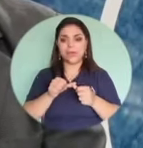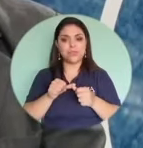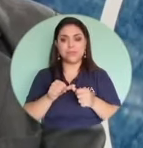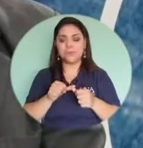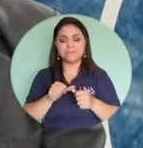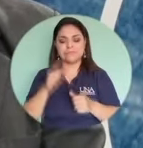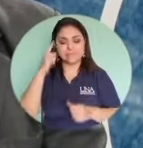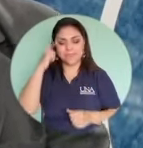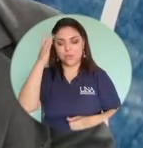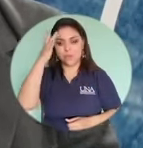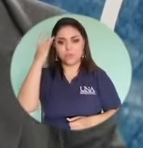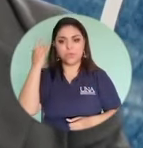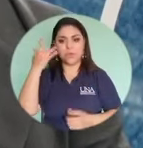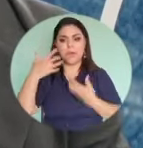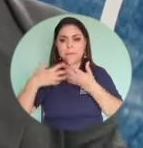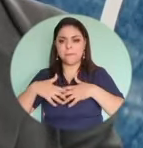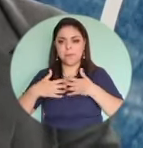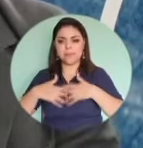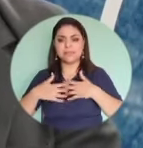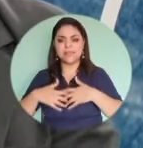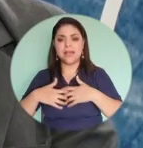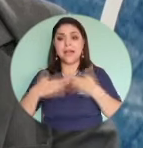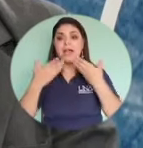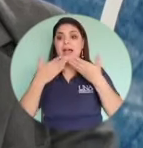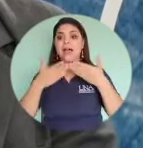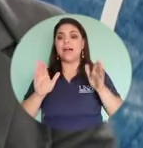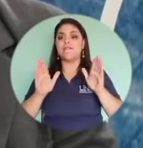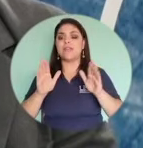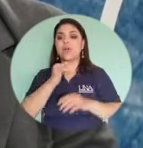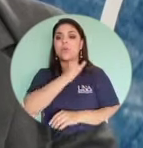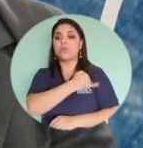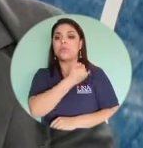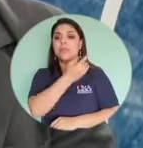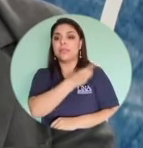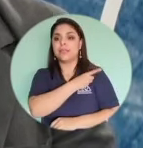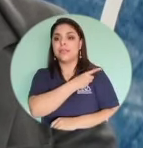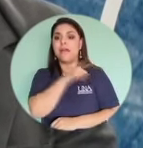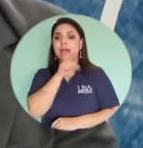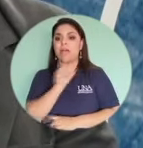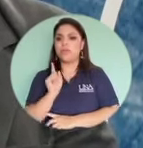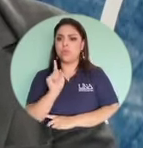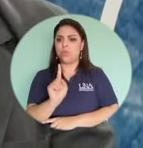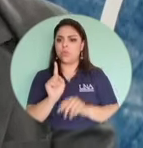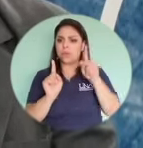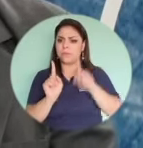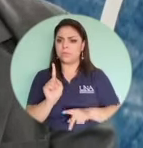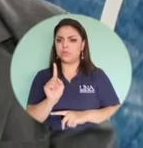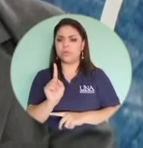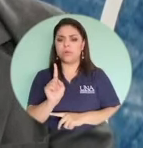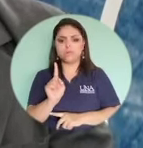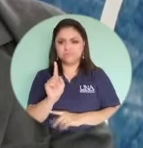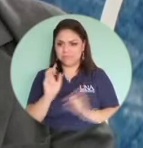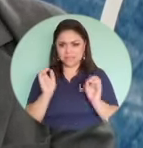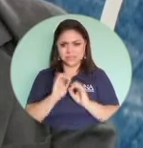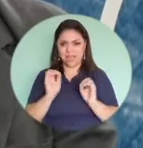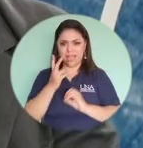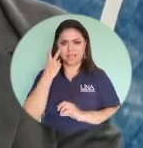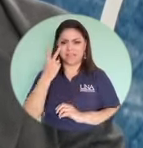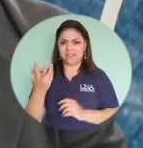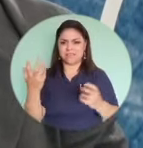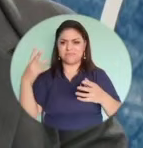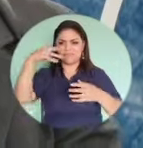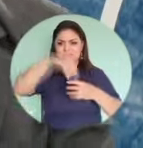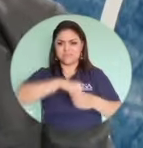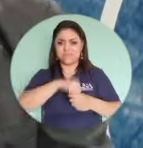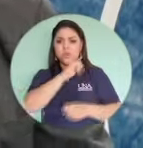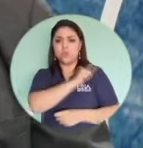no preciso cuál cuál empresa es que abre la junta directiva y había presente una persona que no no tenía